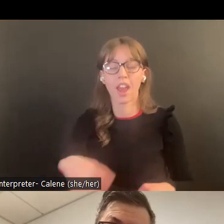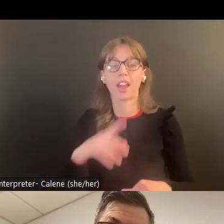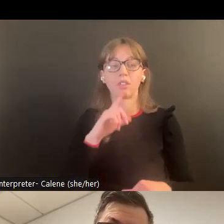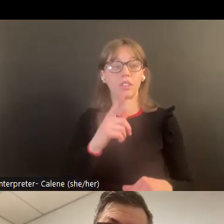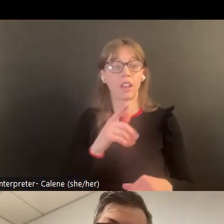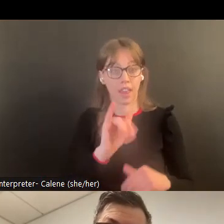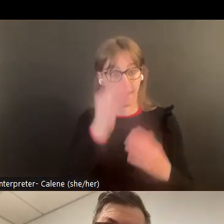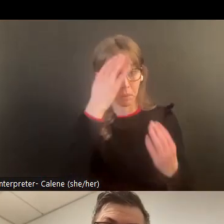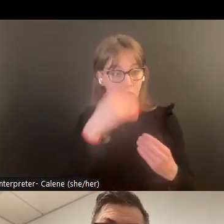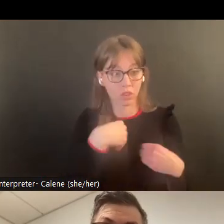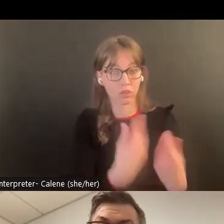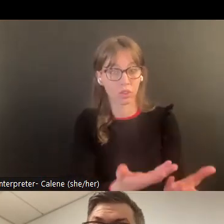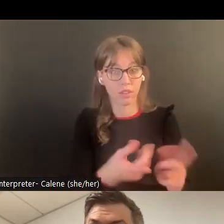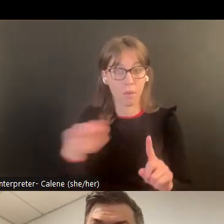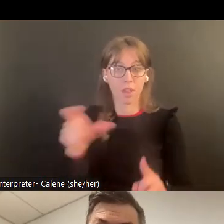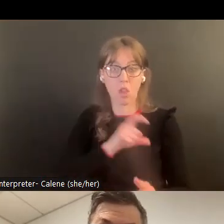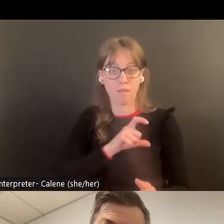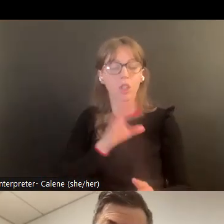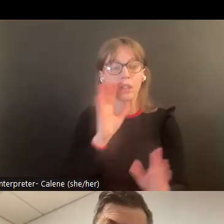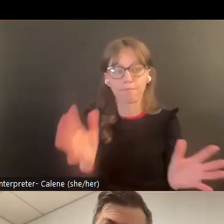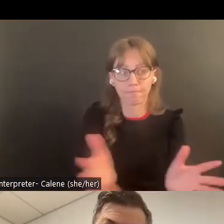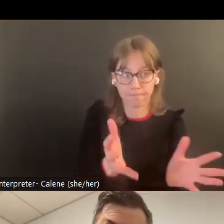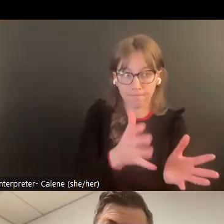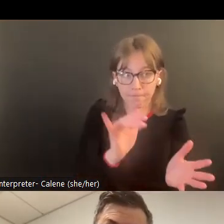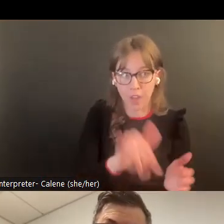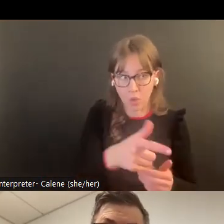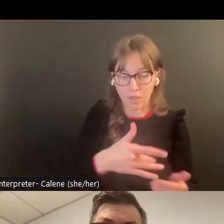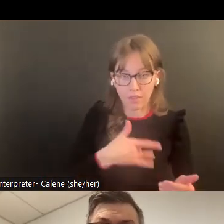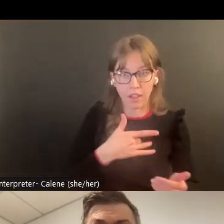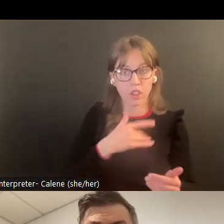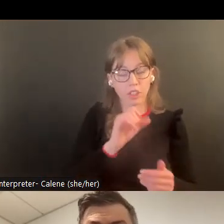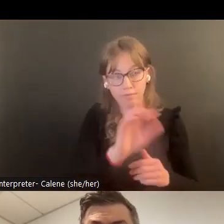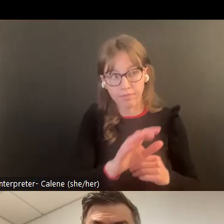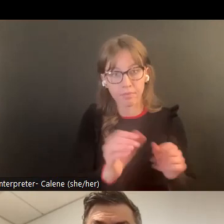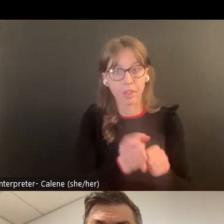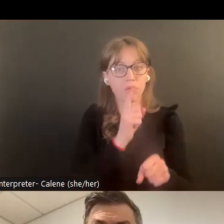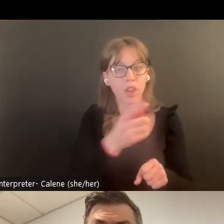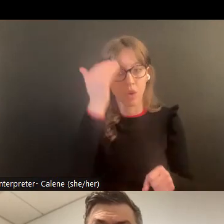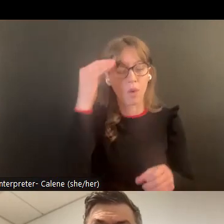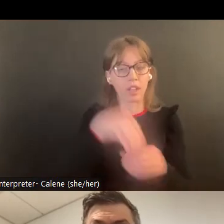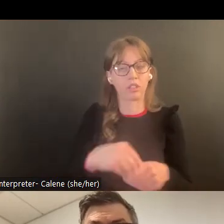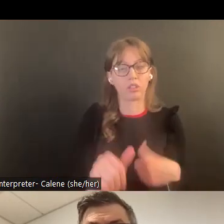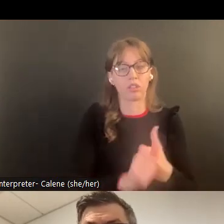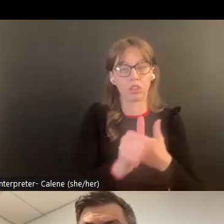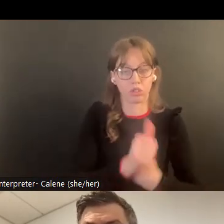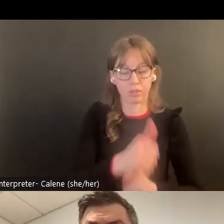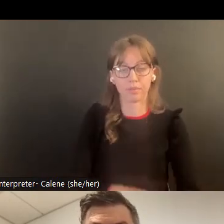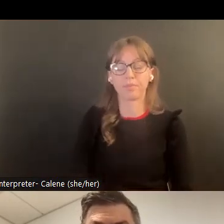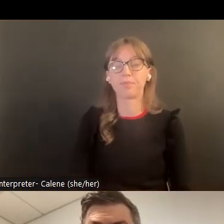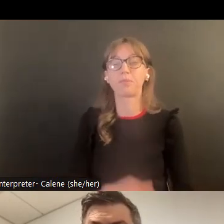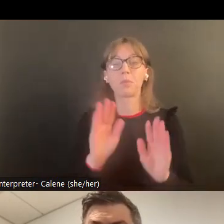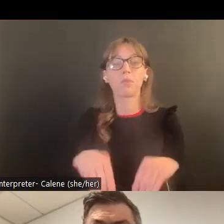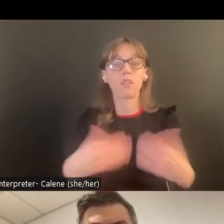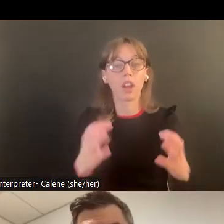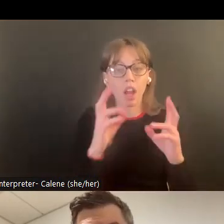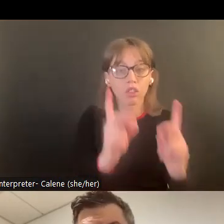reenforzar la información del oficial adiós a la víctima en cuanto al peligro que se encuentra esa víctima y luego educar a la víctima